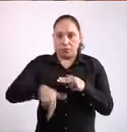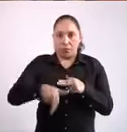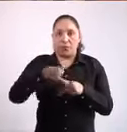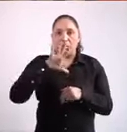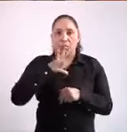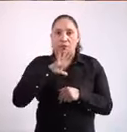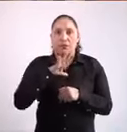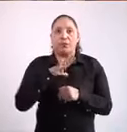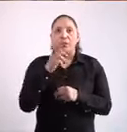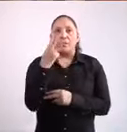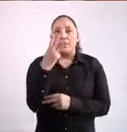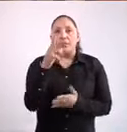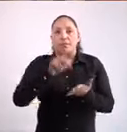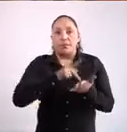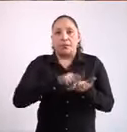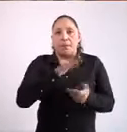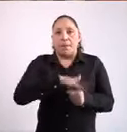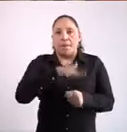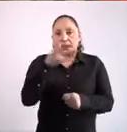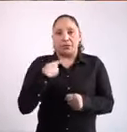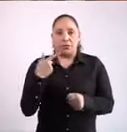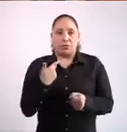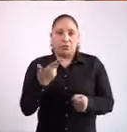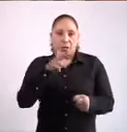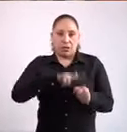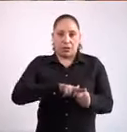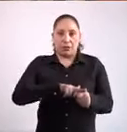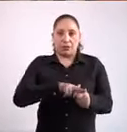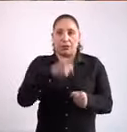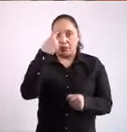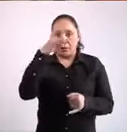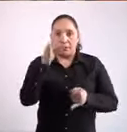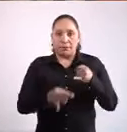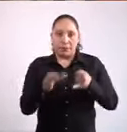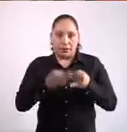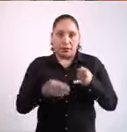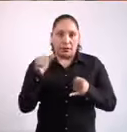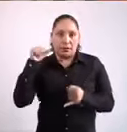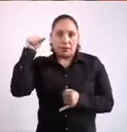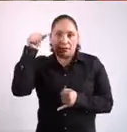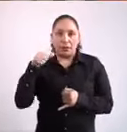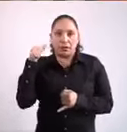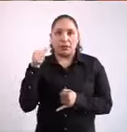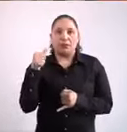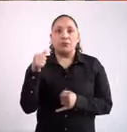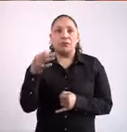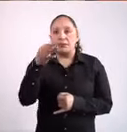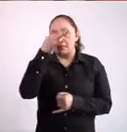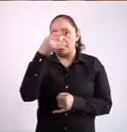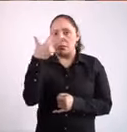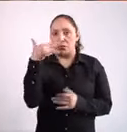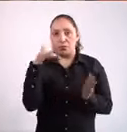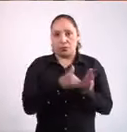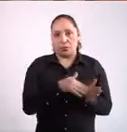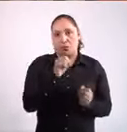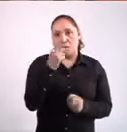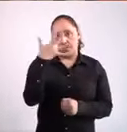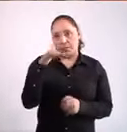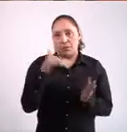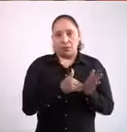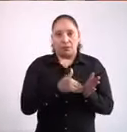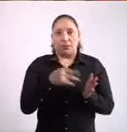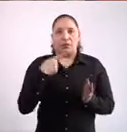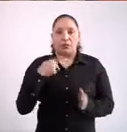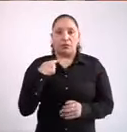habría al menos 3 veces estas personas hospitalizadas y para finales de abril cerca de 8.000 o 10.000,